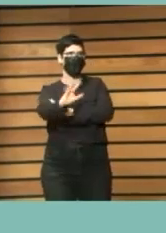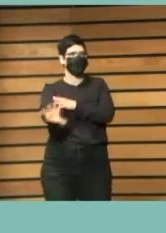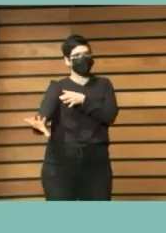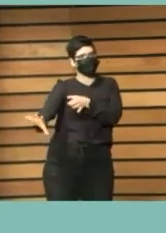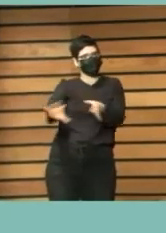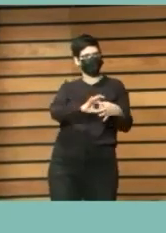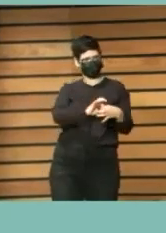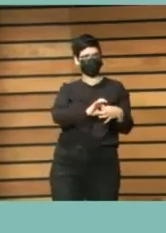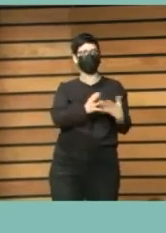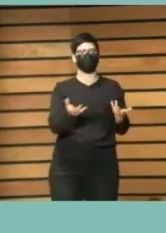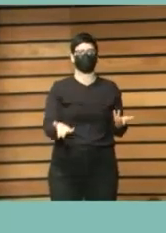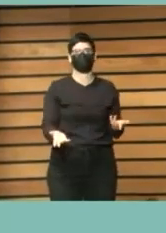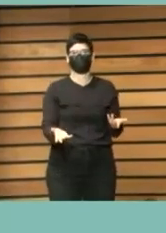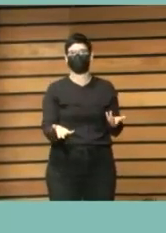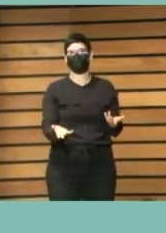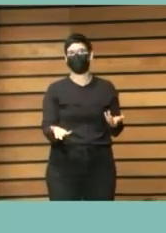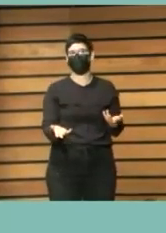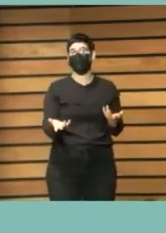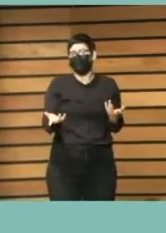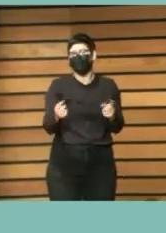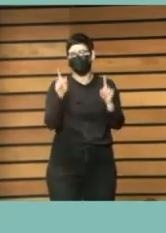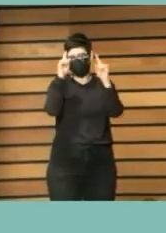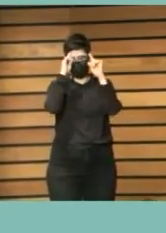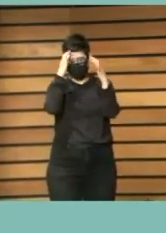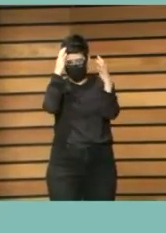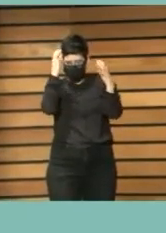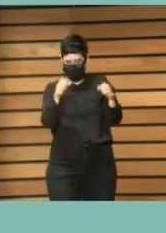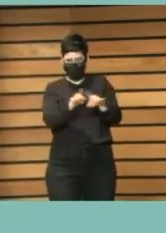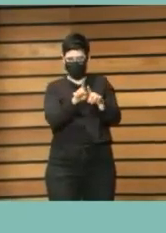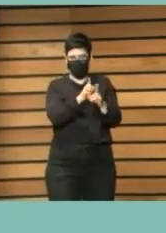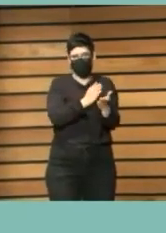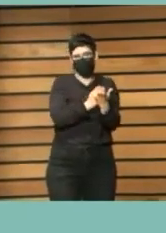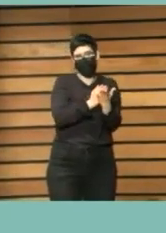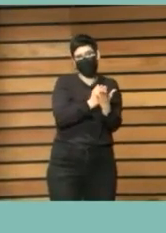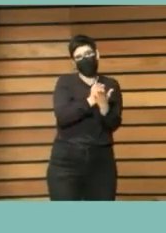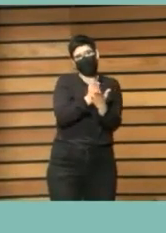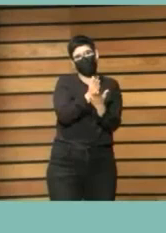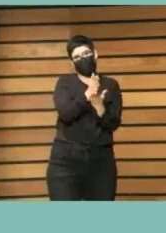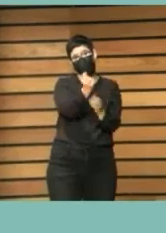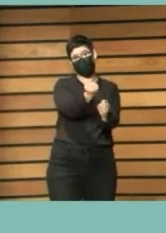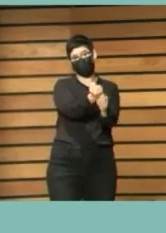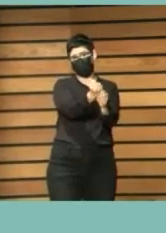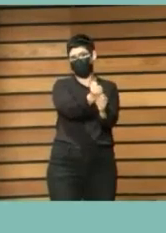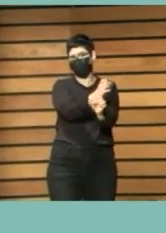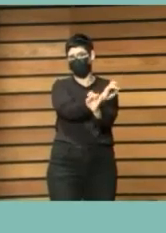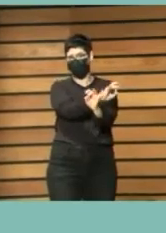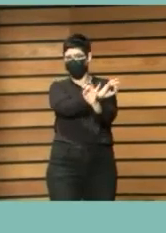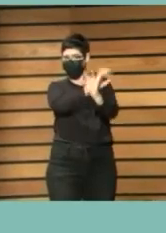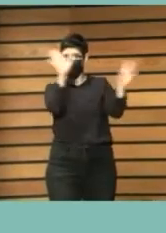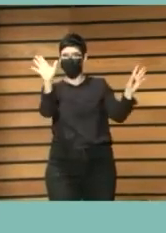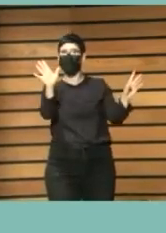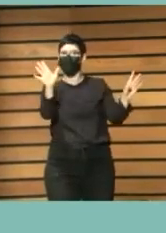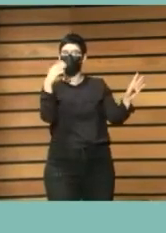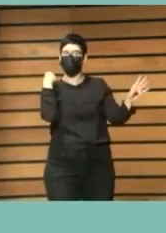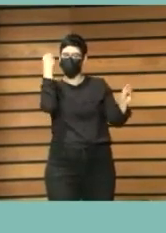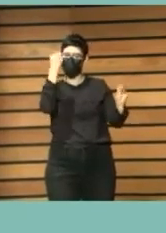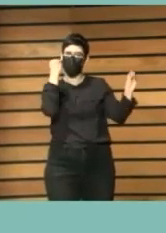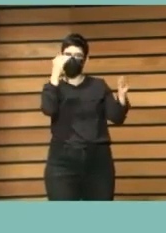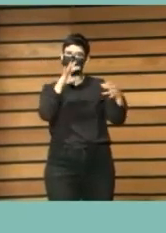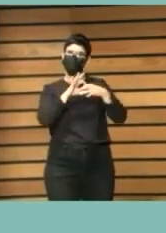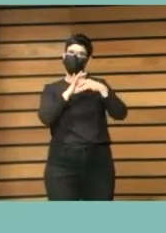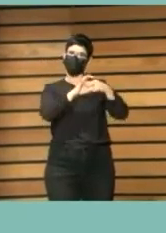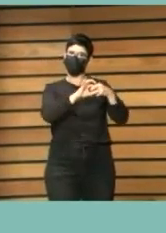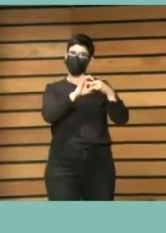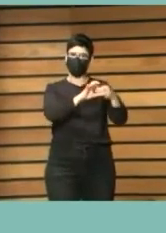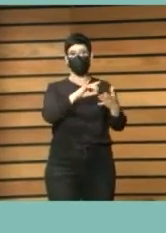entonces yo creo que la línea es muy clara y es quizás sí debería ir de la mano de todos